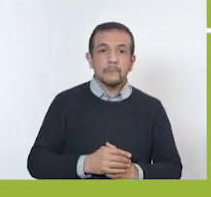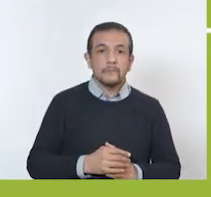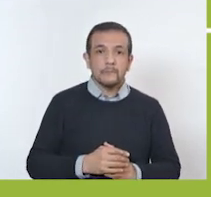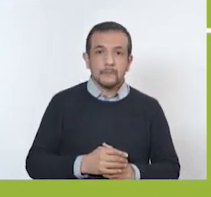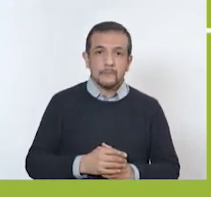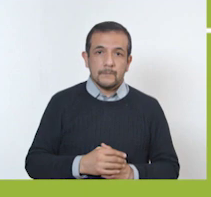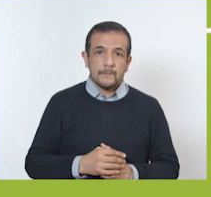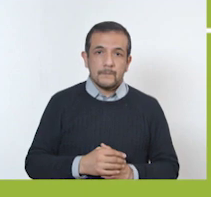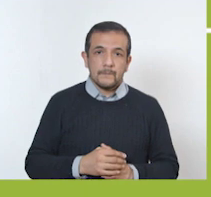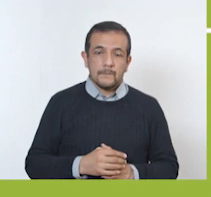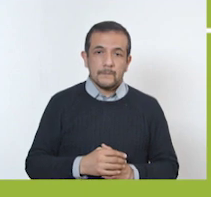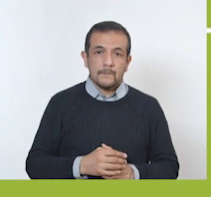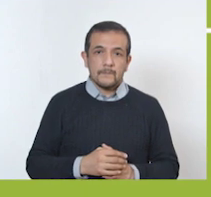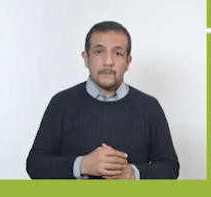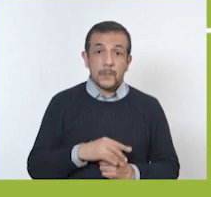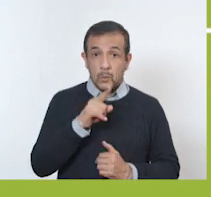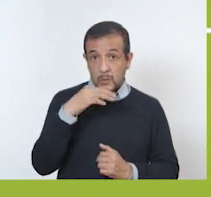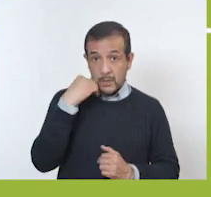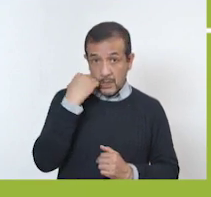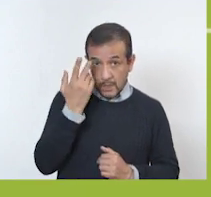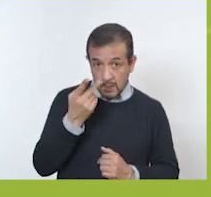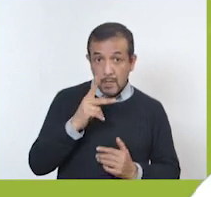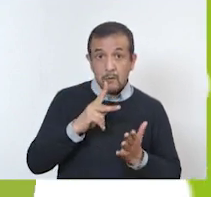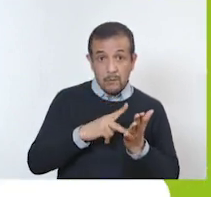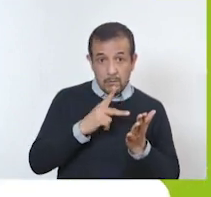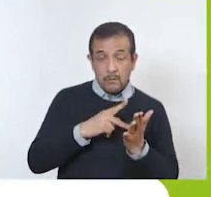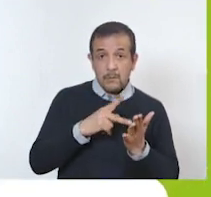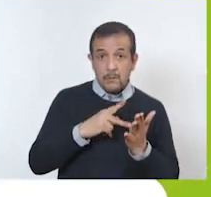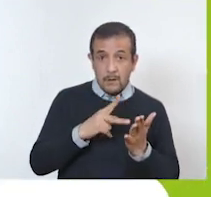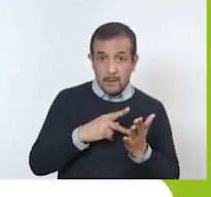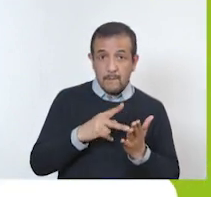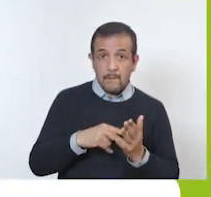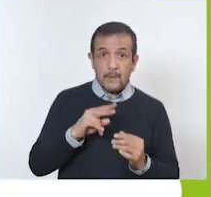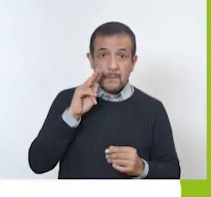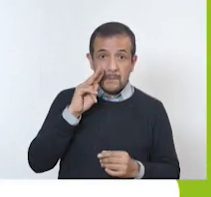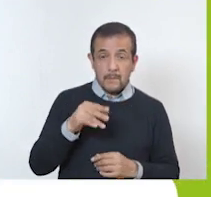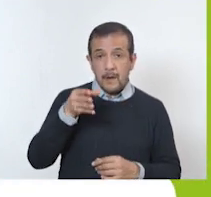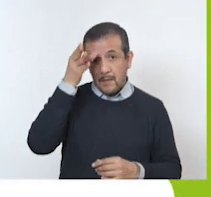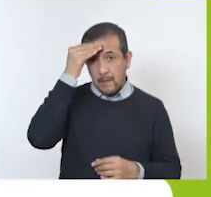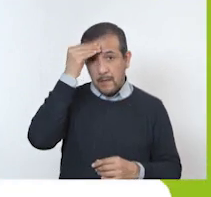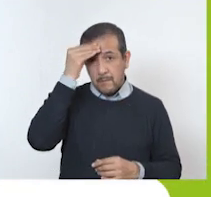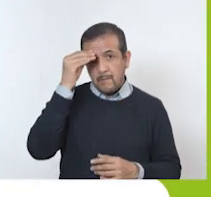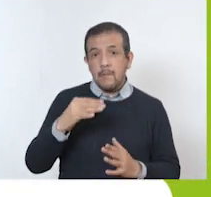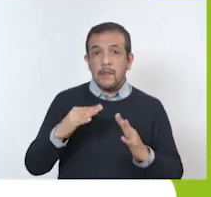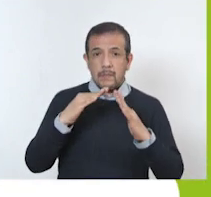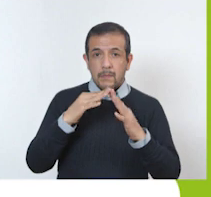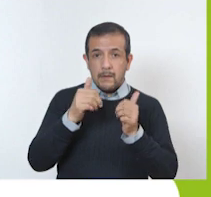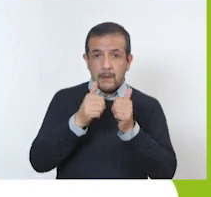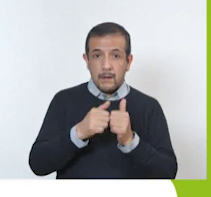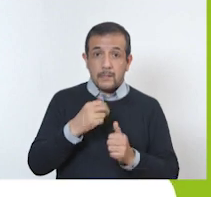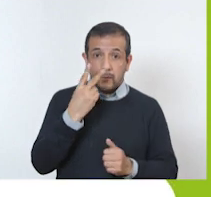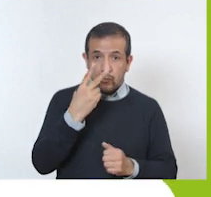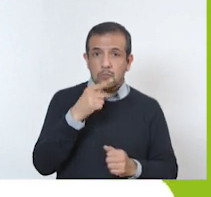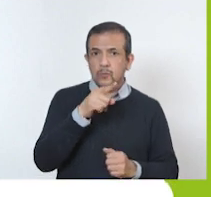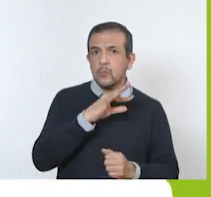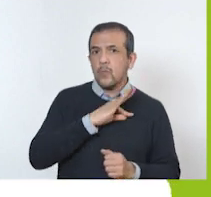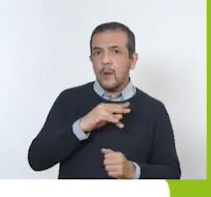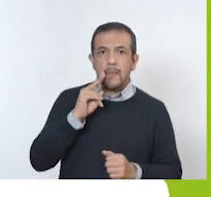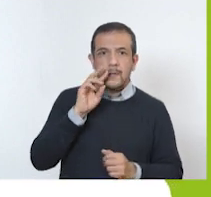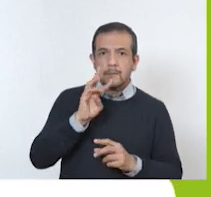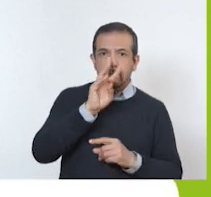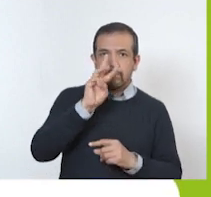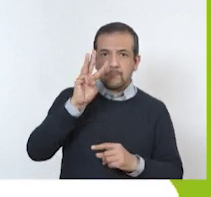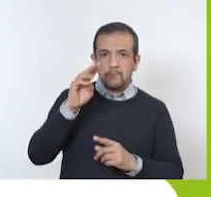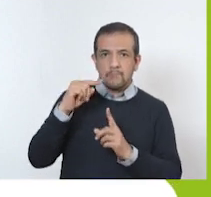.mx. Si quieres volver a ver los programas Aprende en Casa 2. Los puedes encontrar